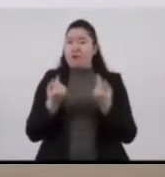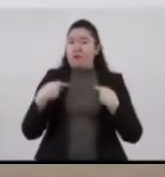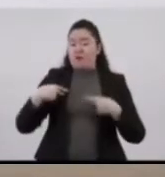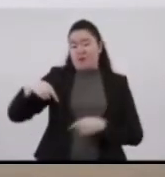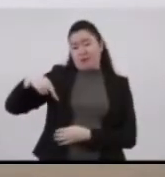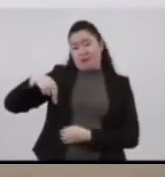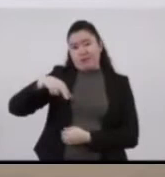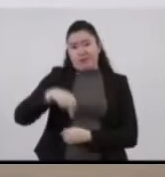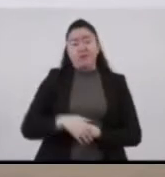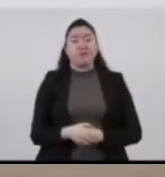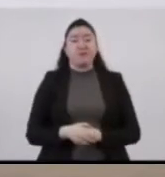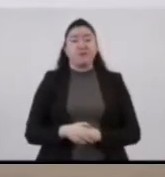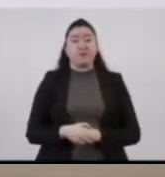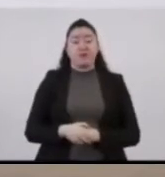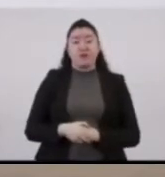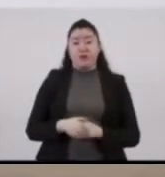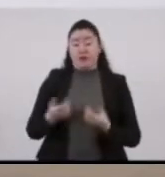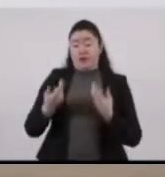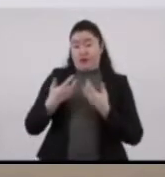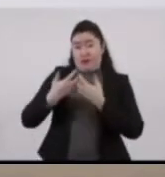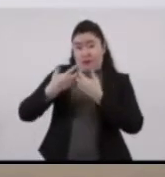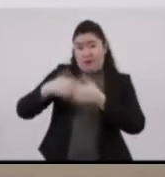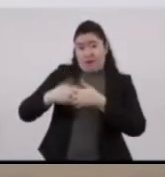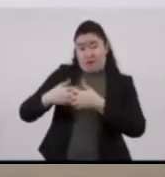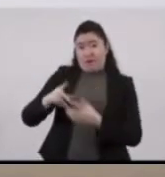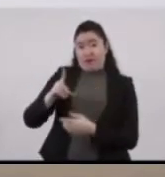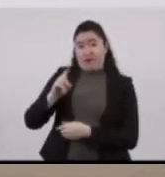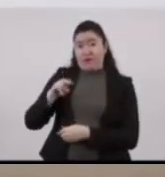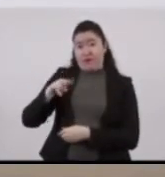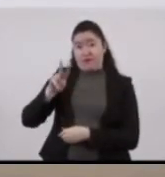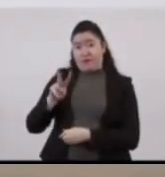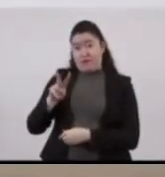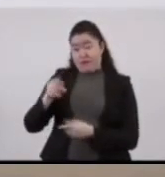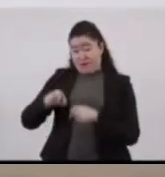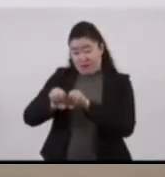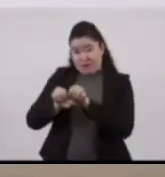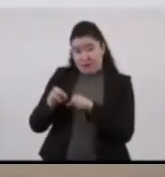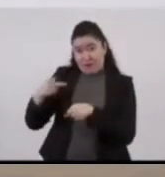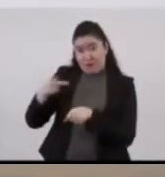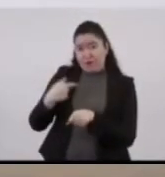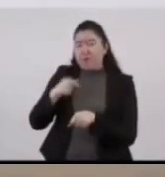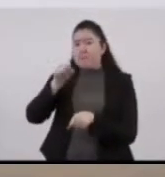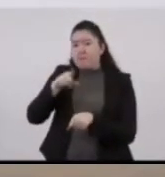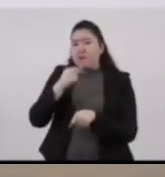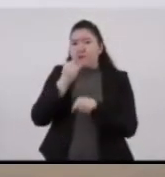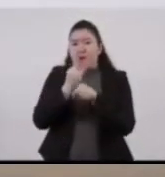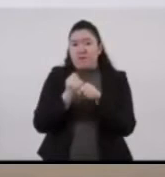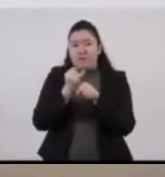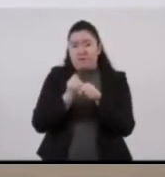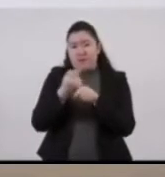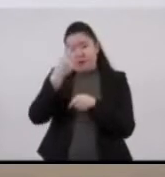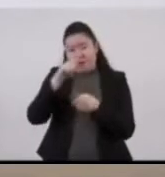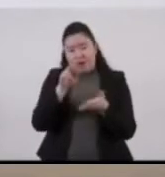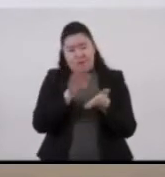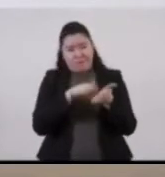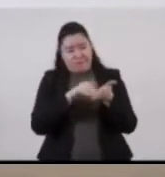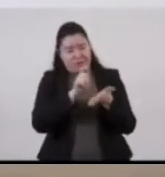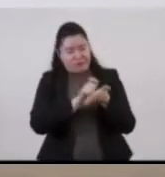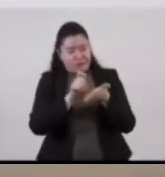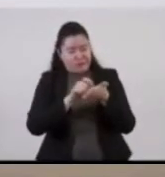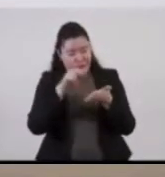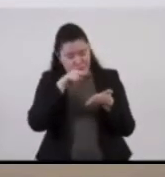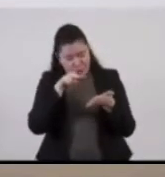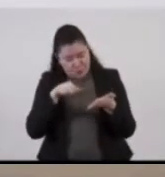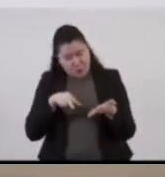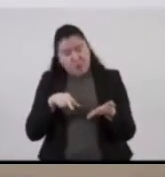equipo de expertos de la empresa BNB continúa trabajando en la revisión del acervo documental proporcionado, cuyo avance